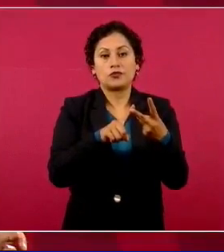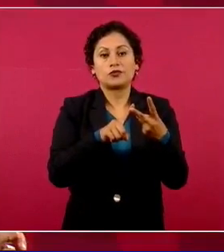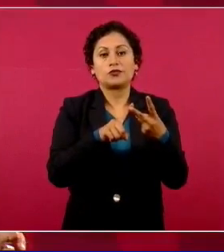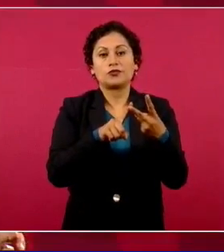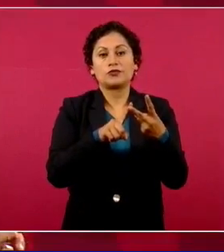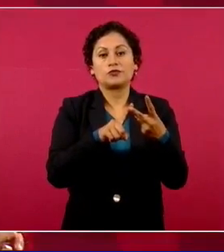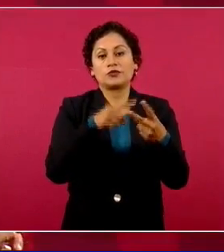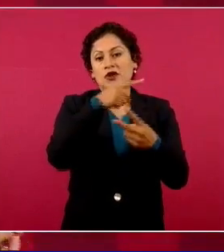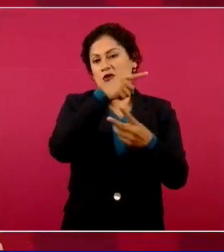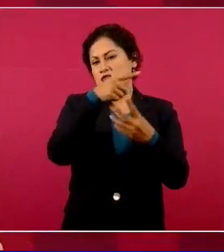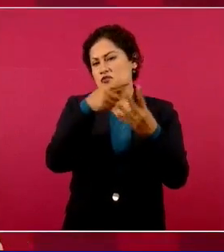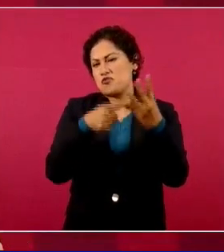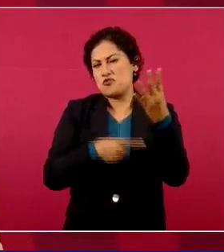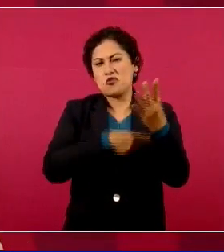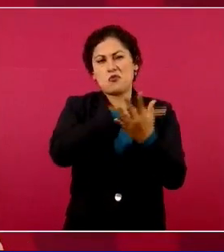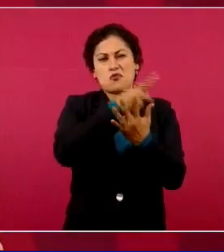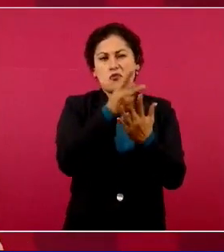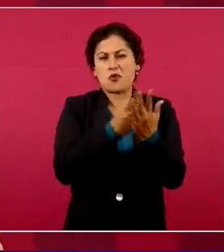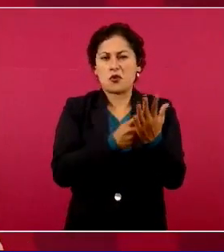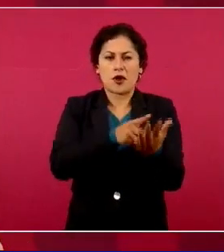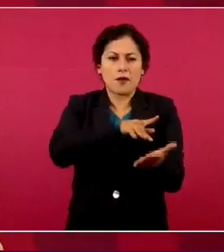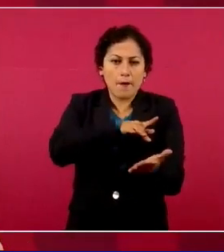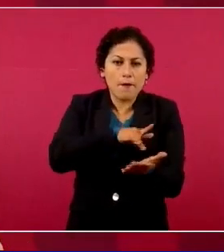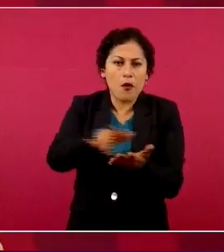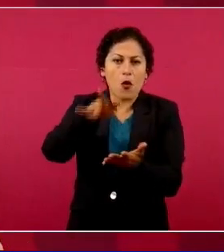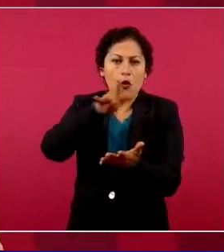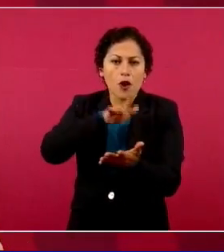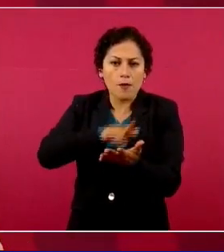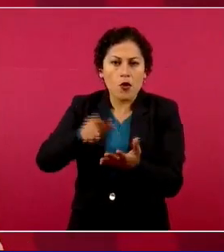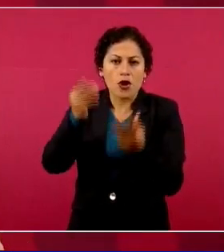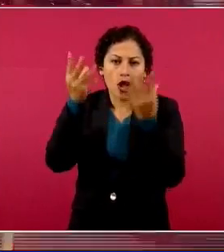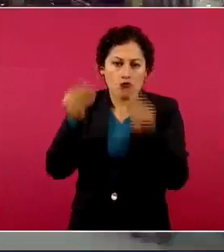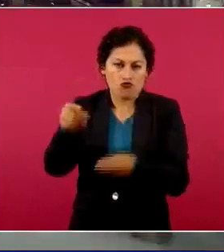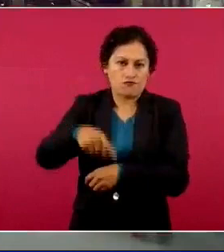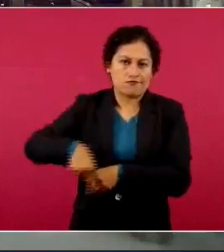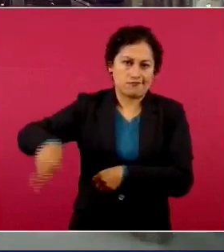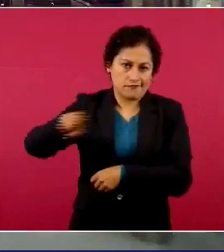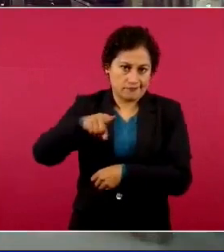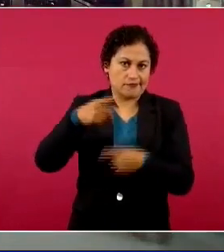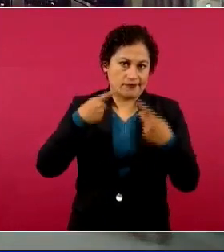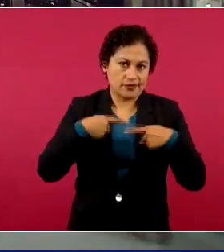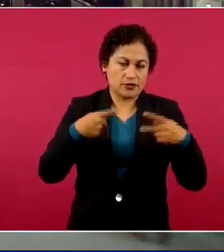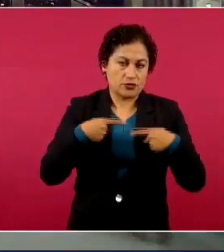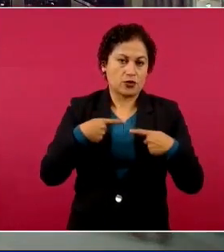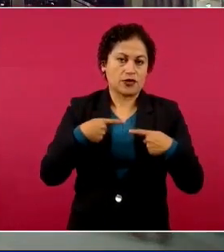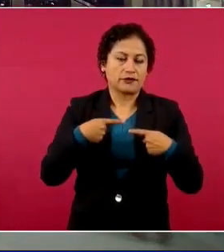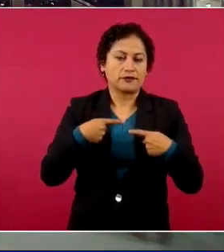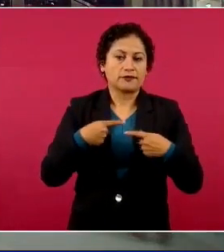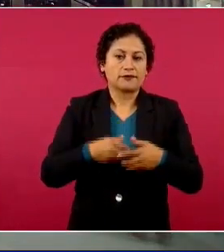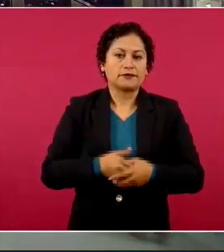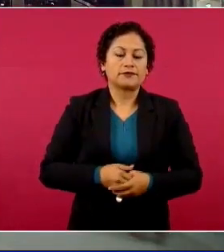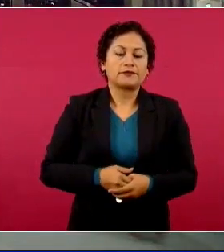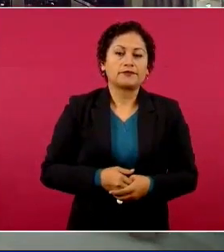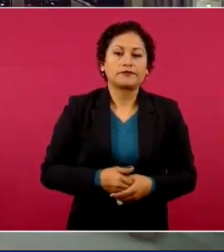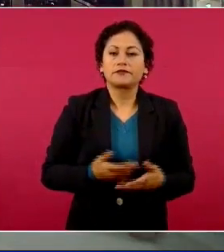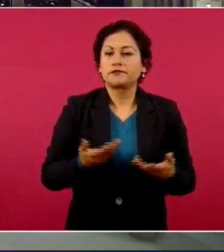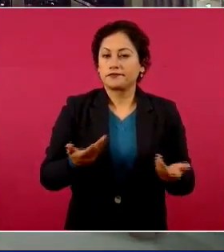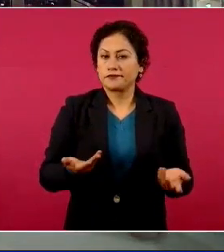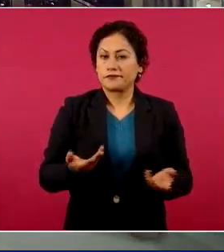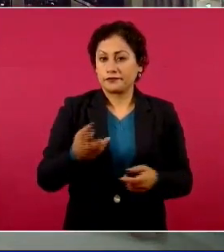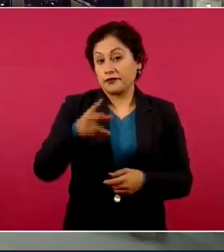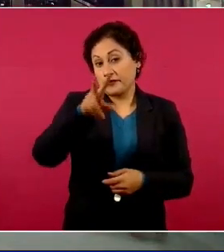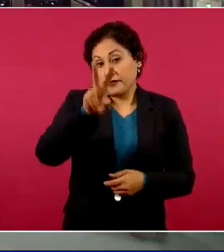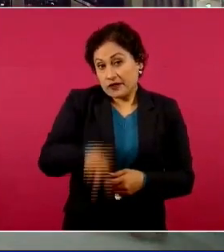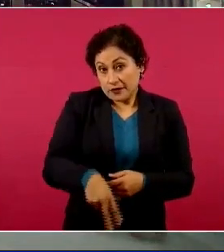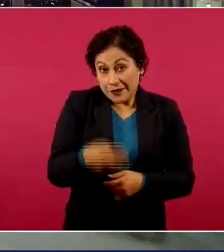apoyando mucho a la gente. Por eso también esto sucede en todo el país,